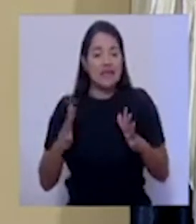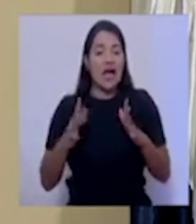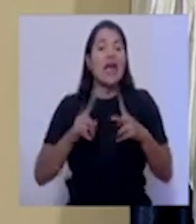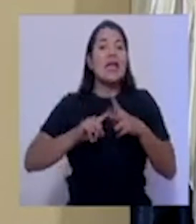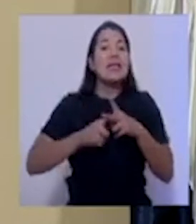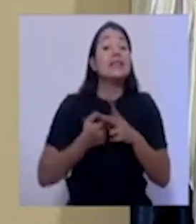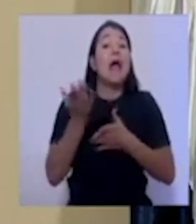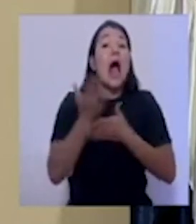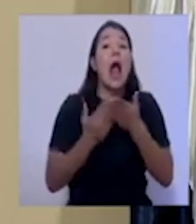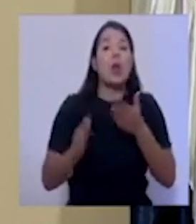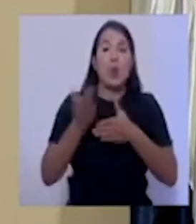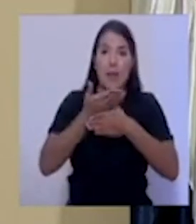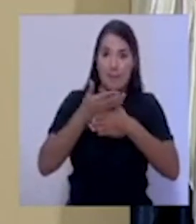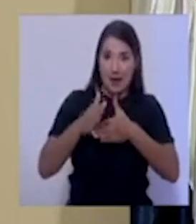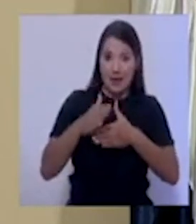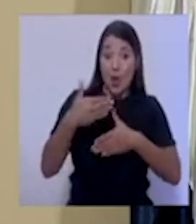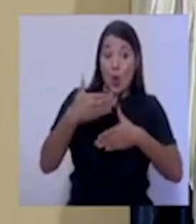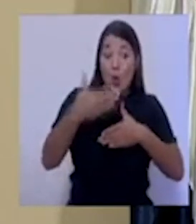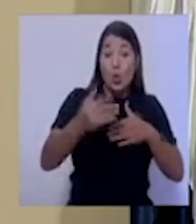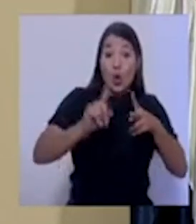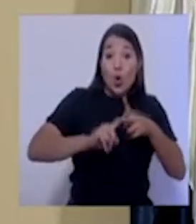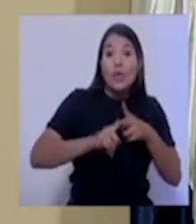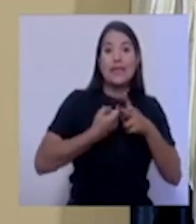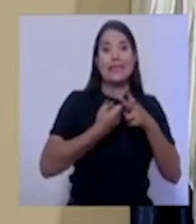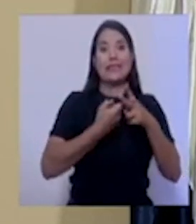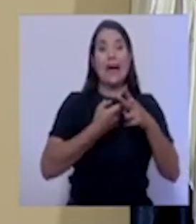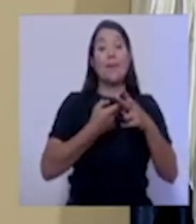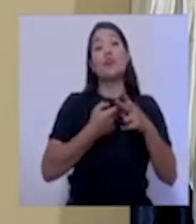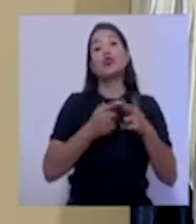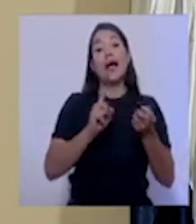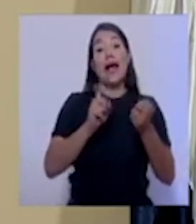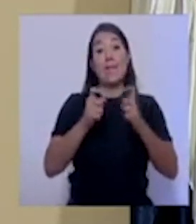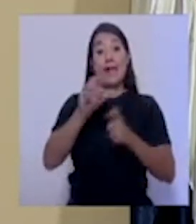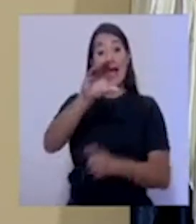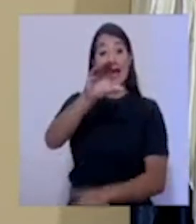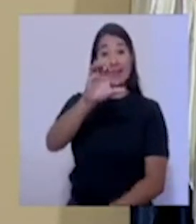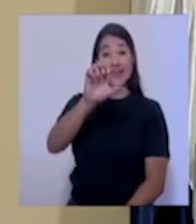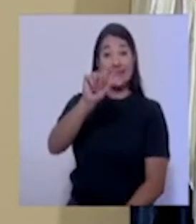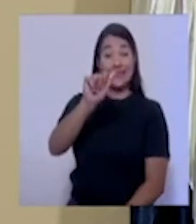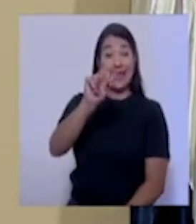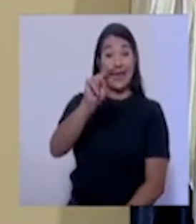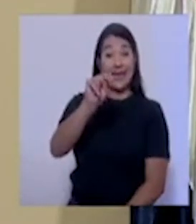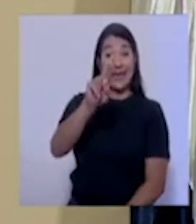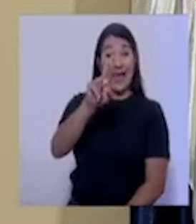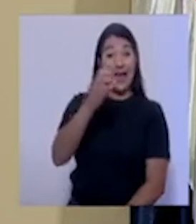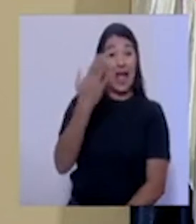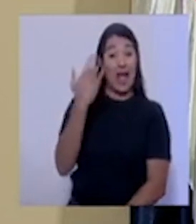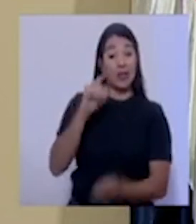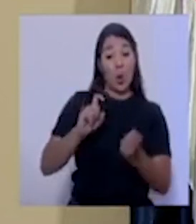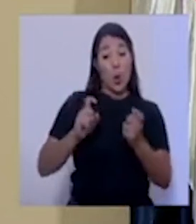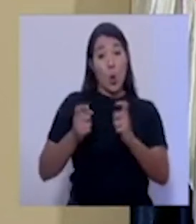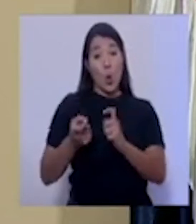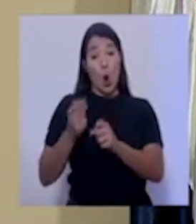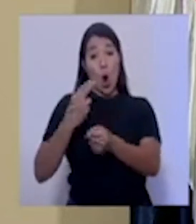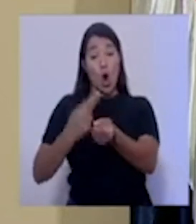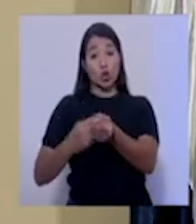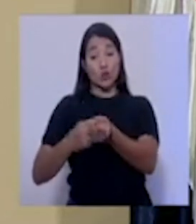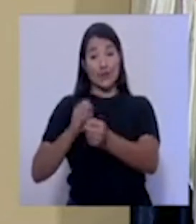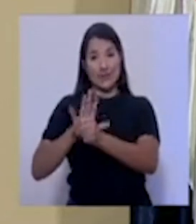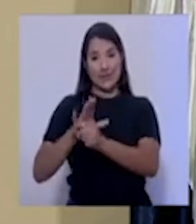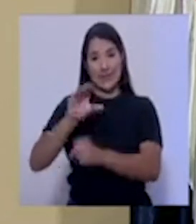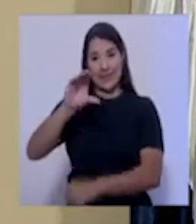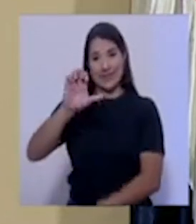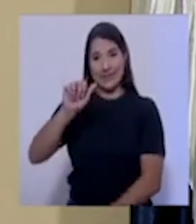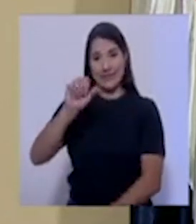con la ampliación del cenare o reconversión del cenare a SEACO. Después con la ampliación y utilización de las camas en la Torre Este